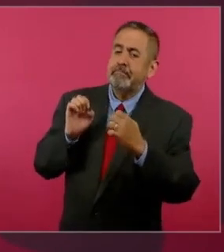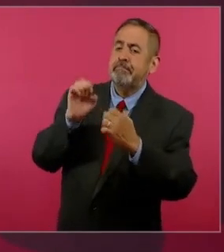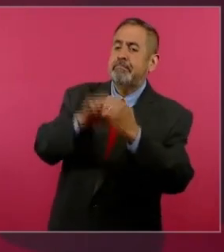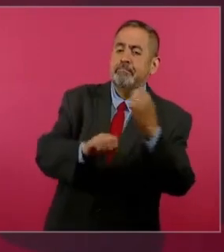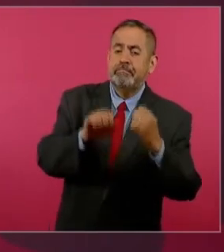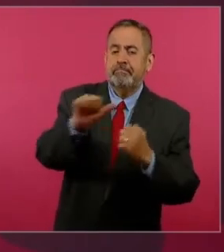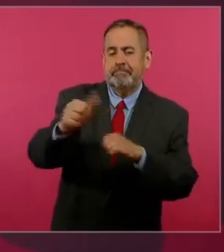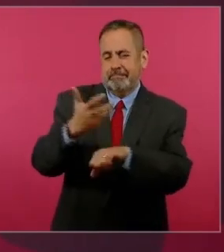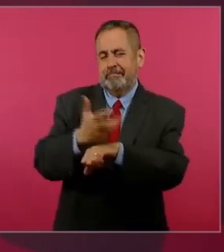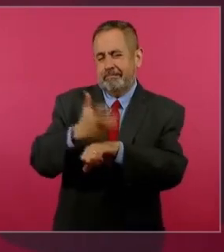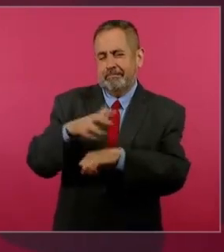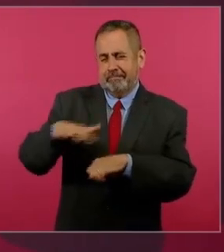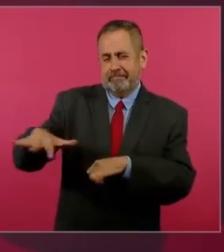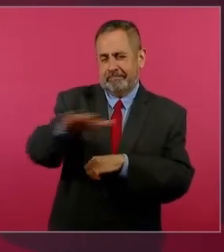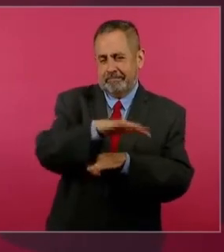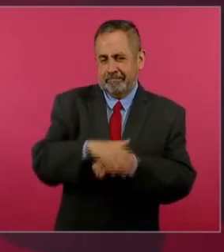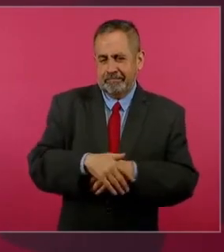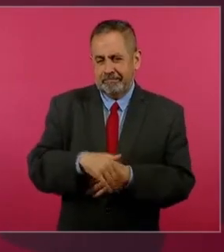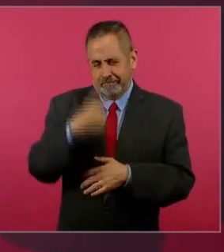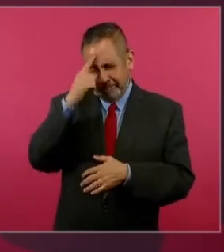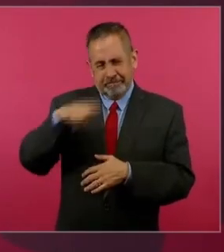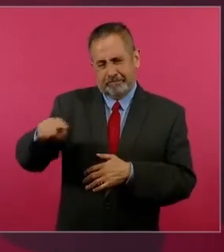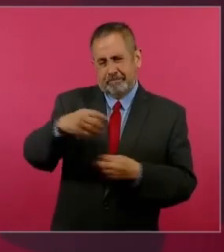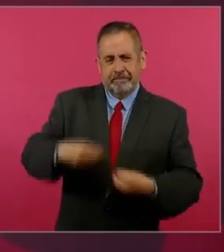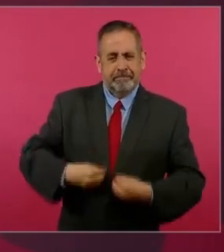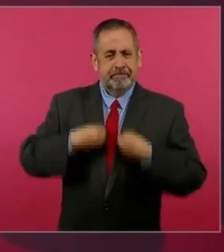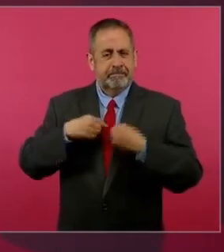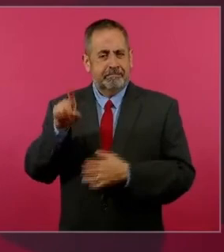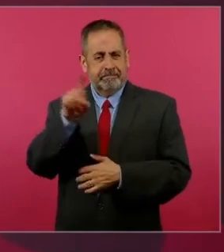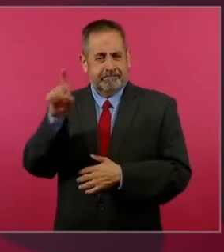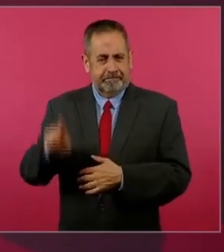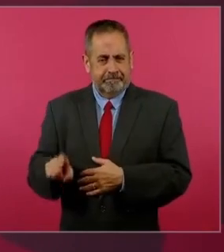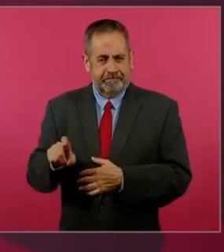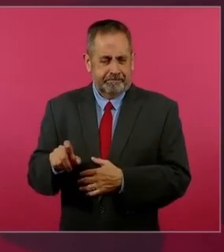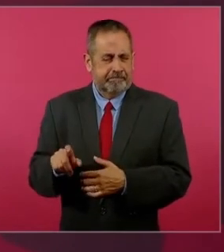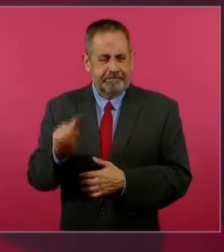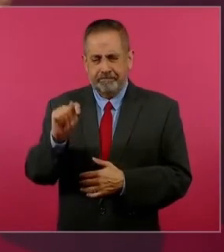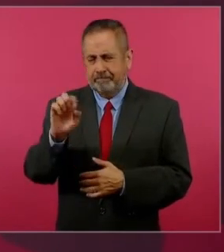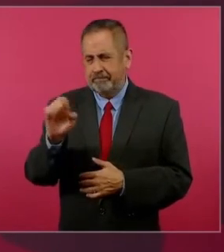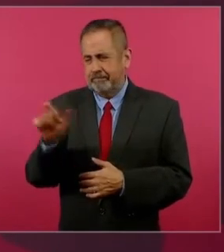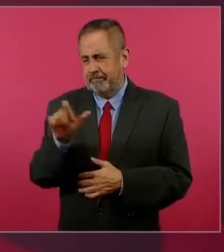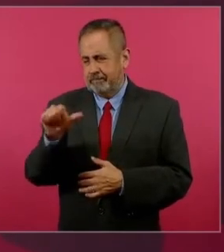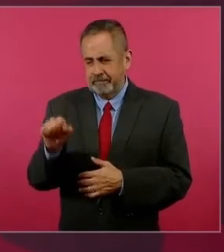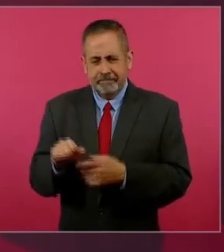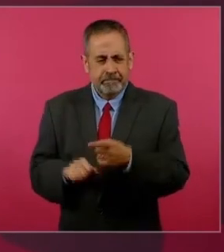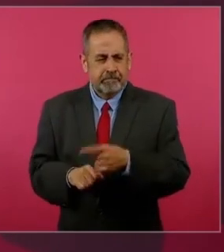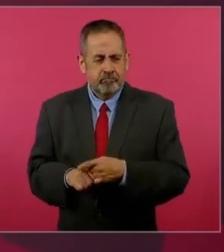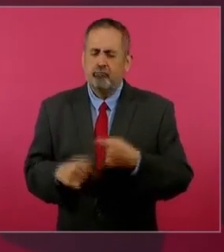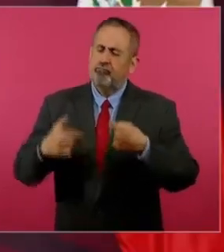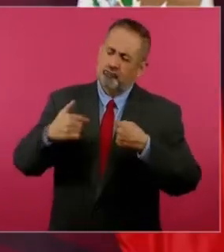estadounidense, a los texanos, de que ellos sí